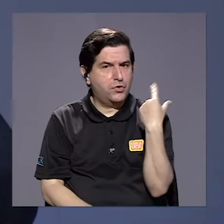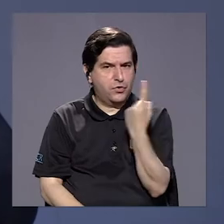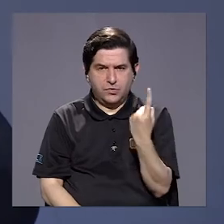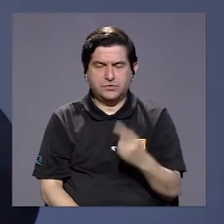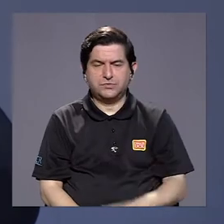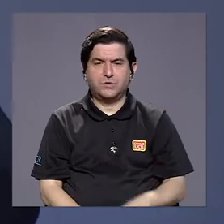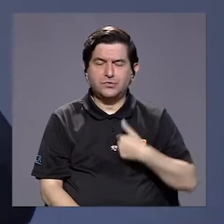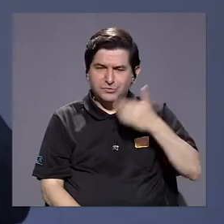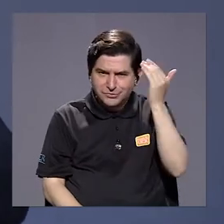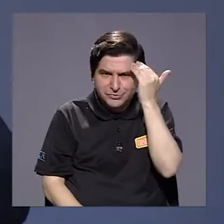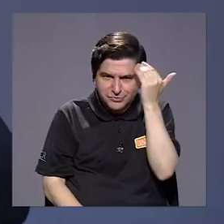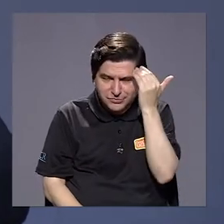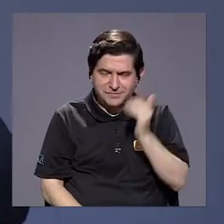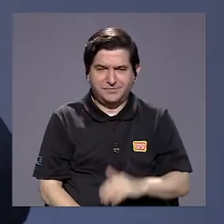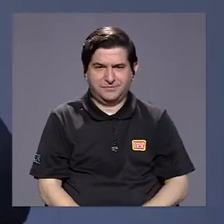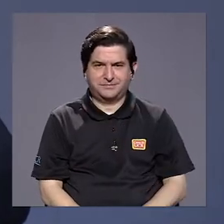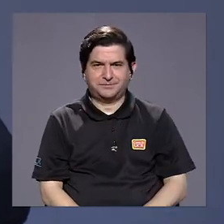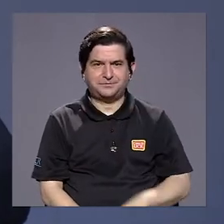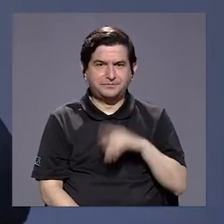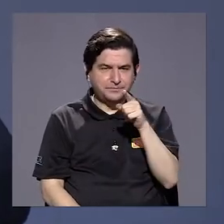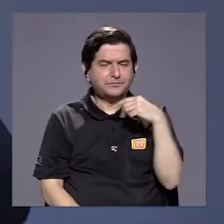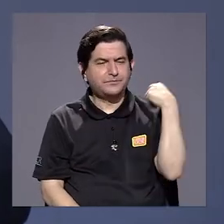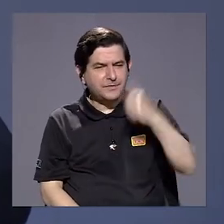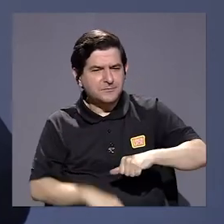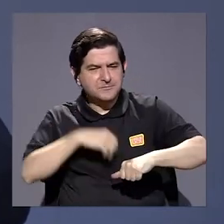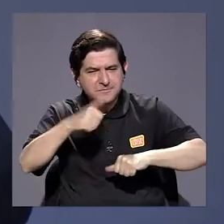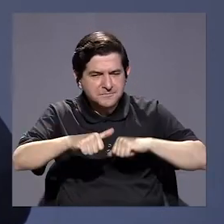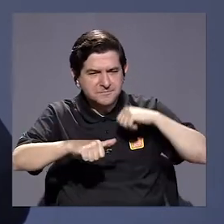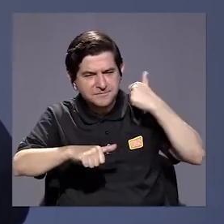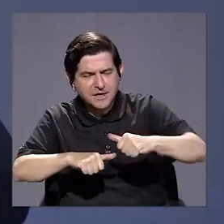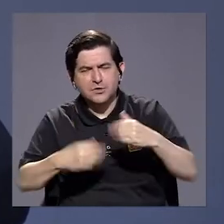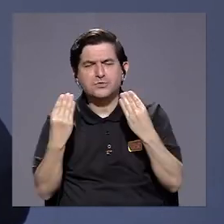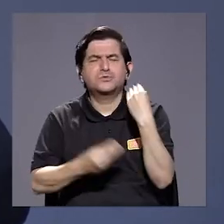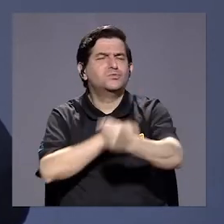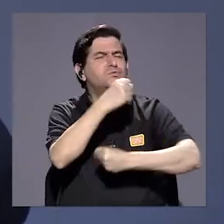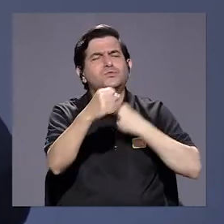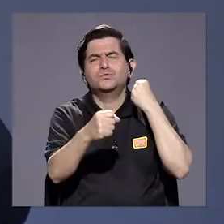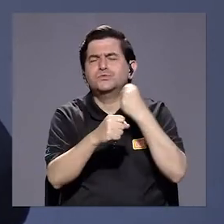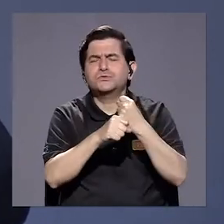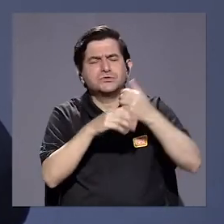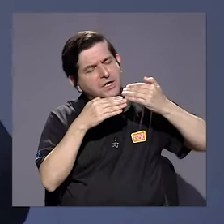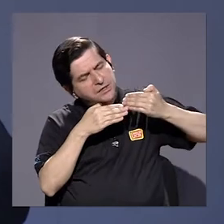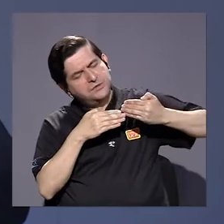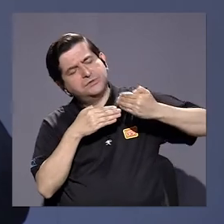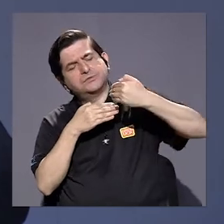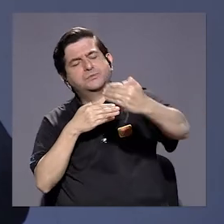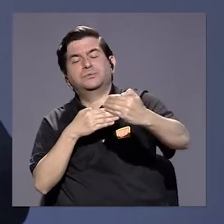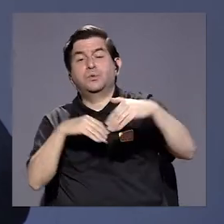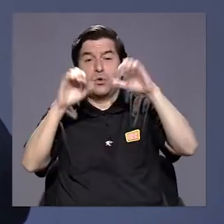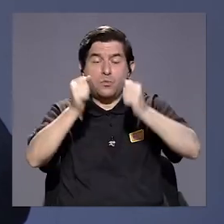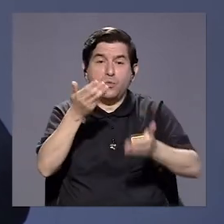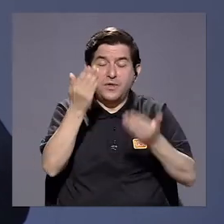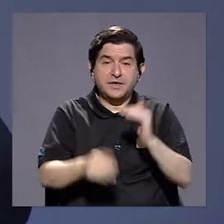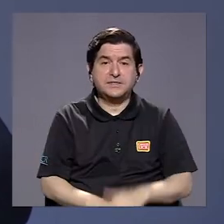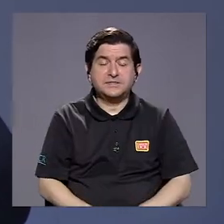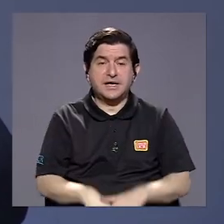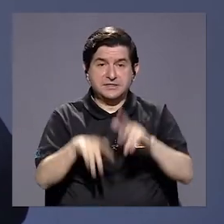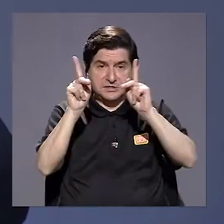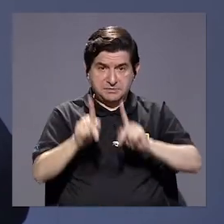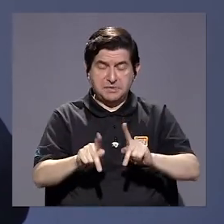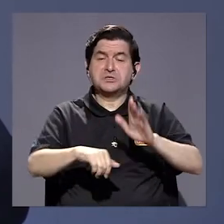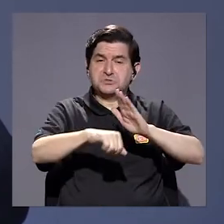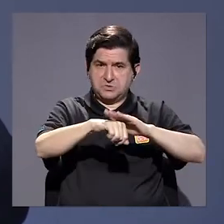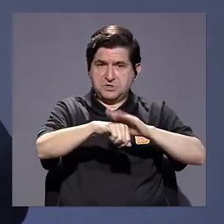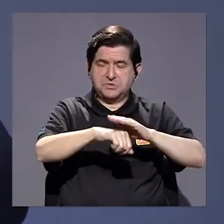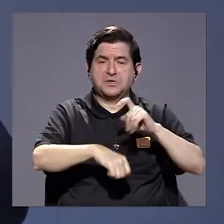sé que por su labor de lucha que desde hace muchos años ha venido realizando, puede encontrar